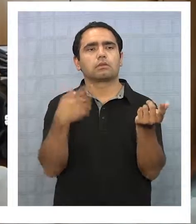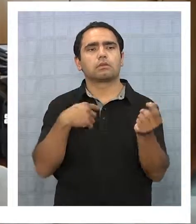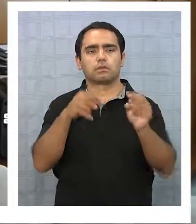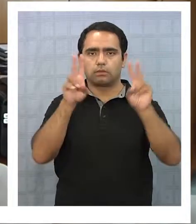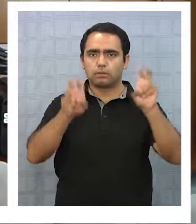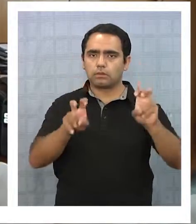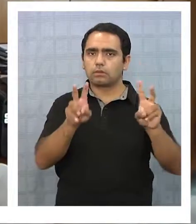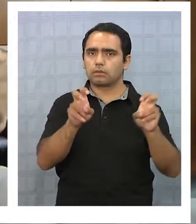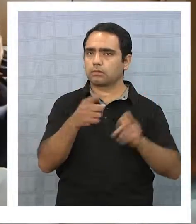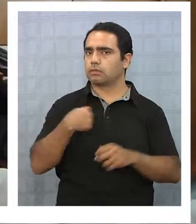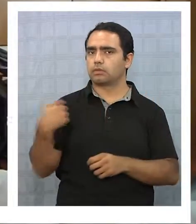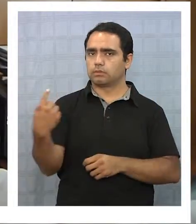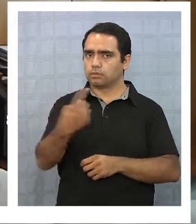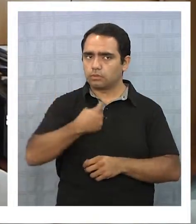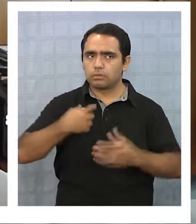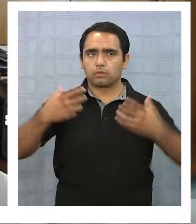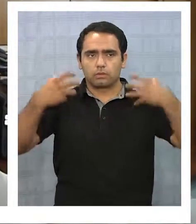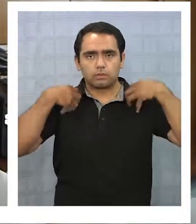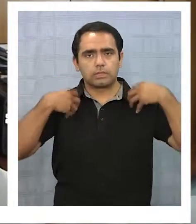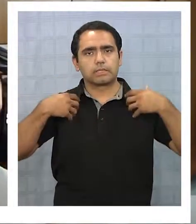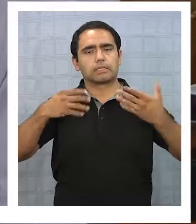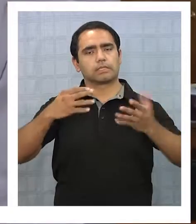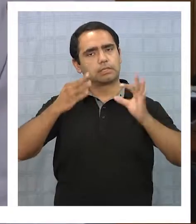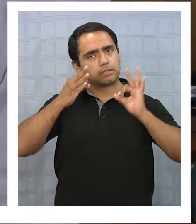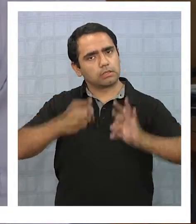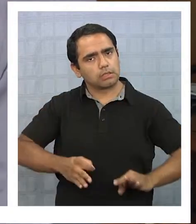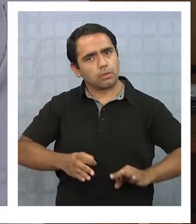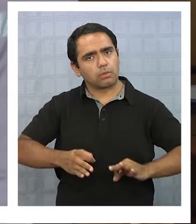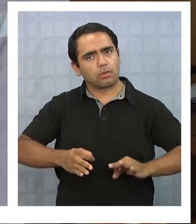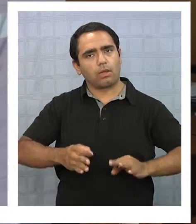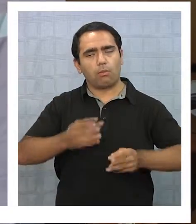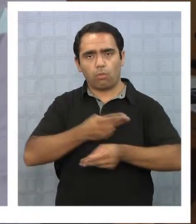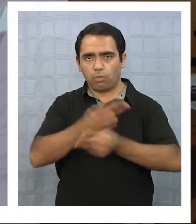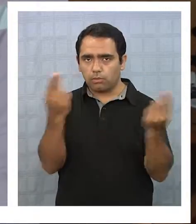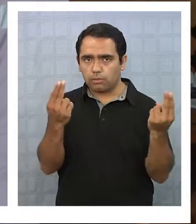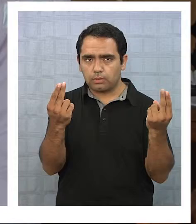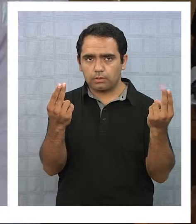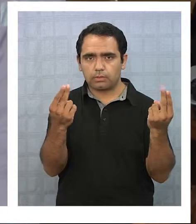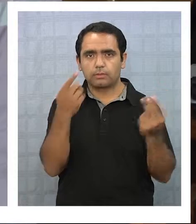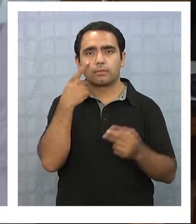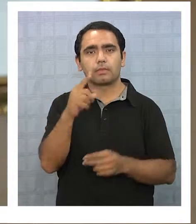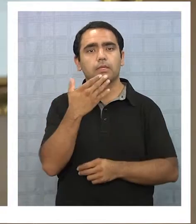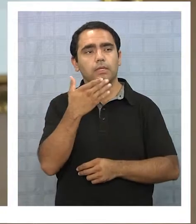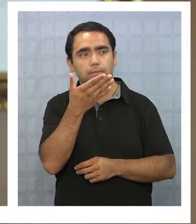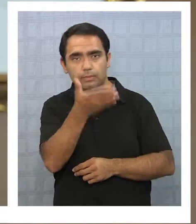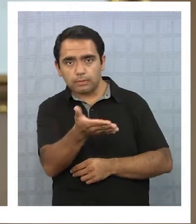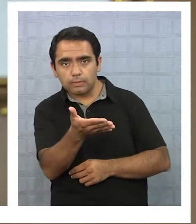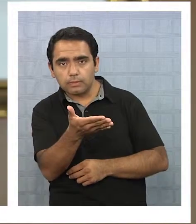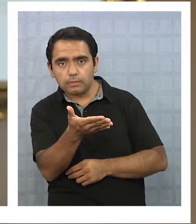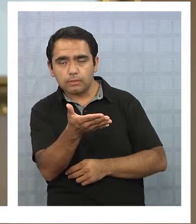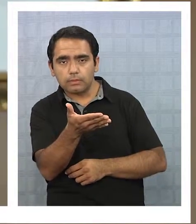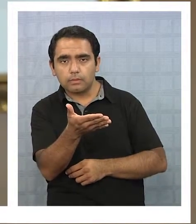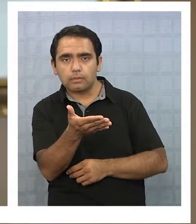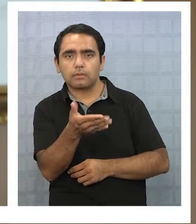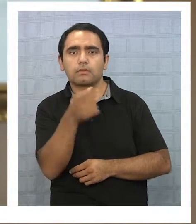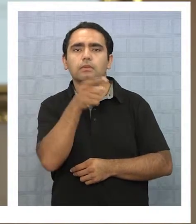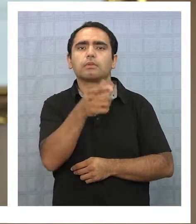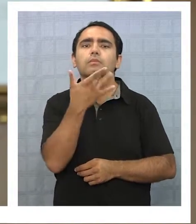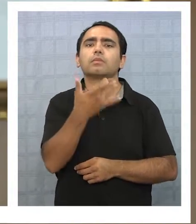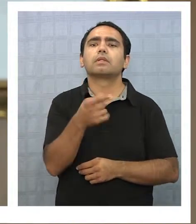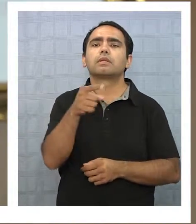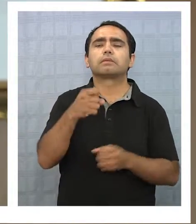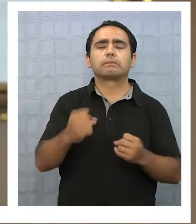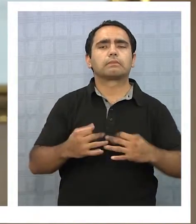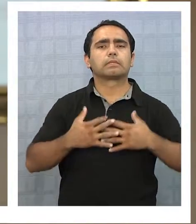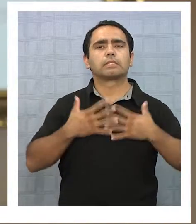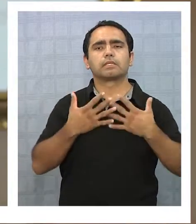en el tema de lo que nos compete, de la inseguridad pública. Pero también esto redunda en lo